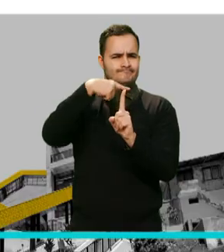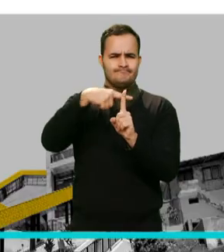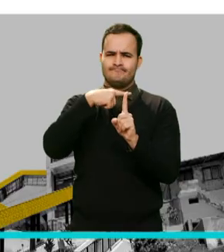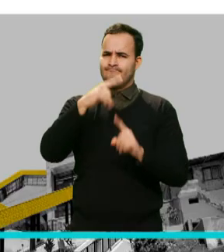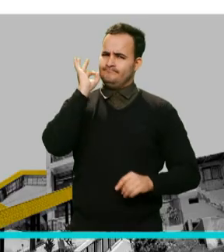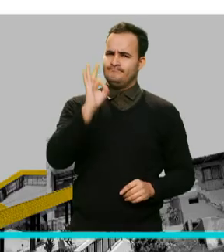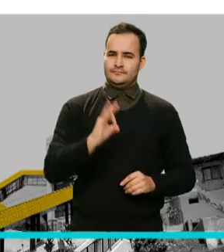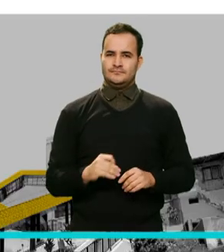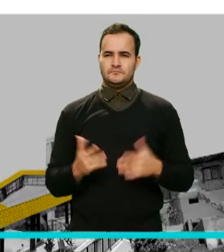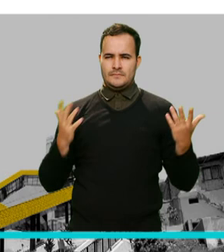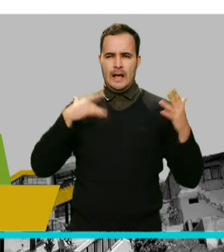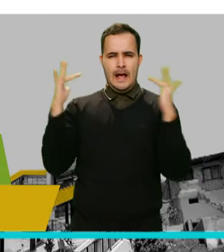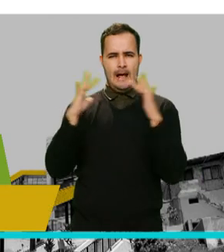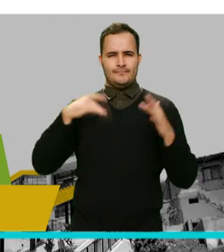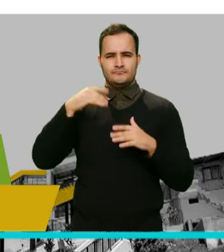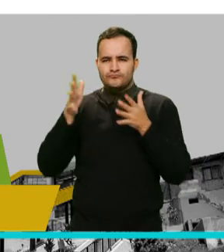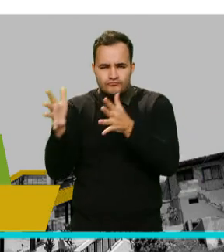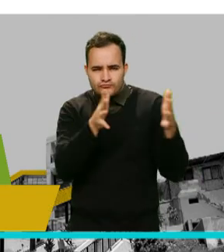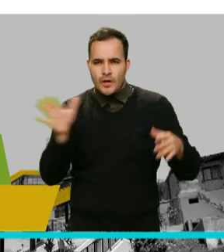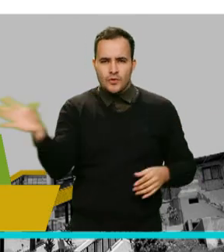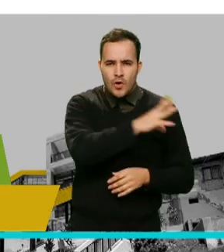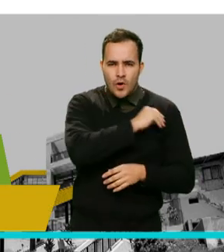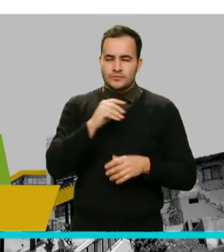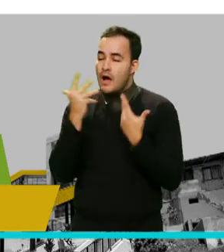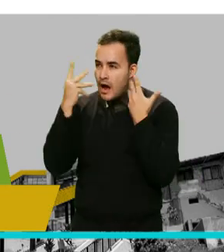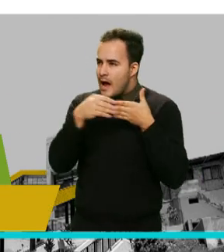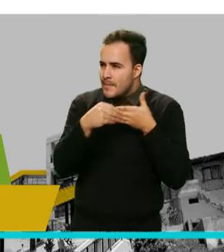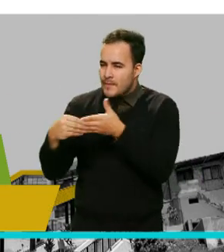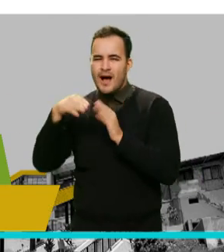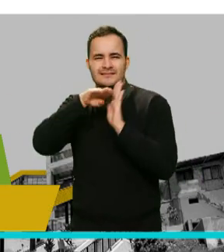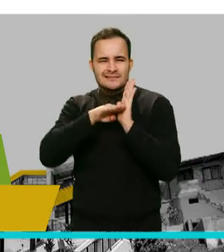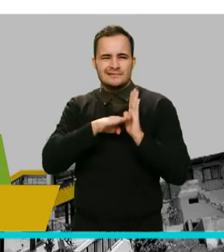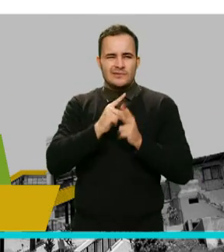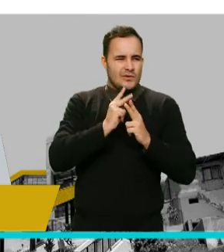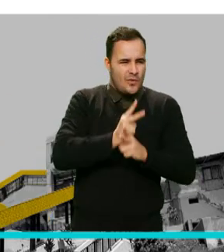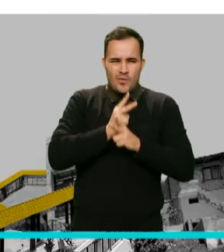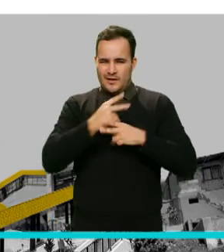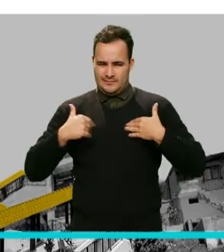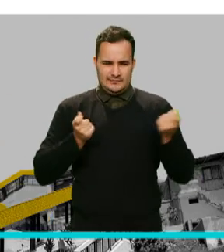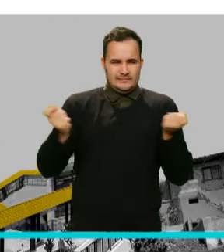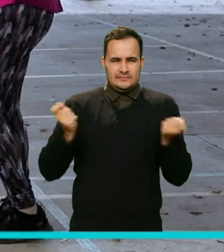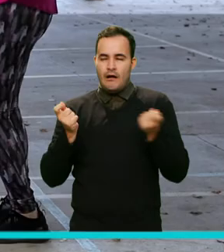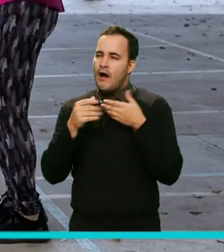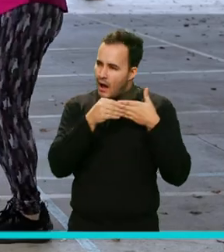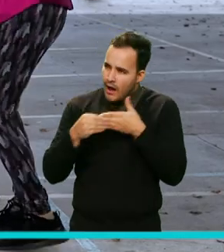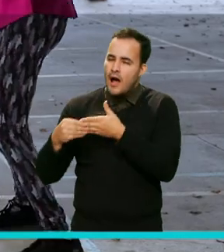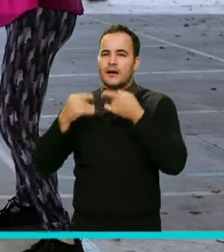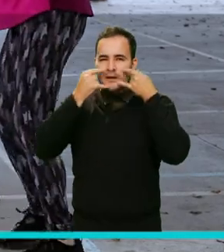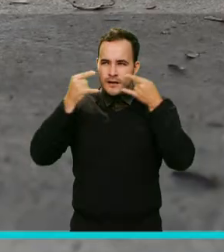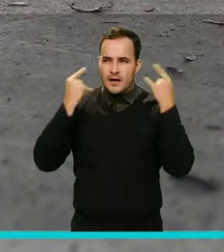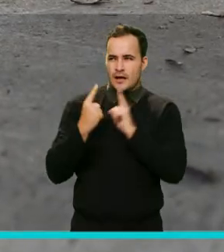muy pedagógico con la comunidad para el tema de protocolos de bioseguridad, el tema del uso del tapabocas, el